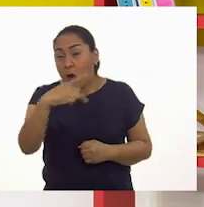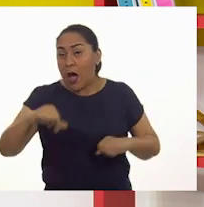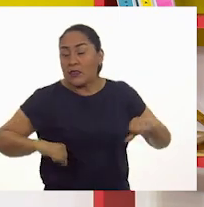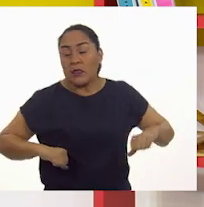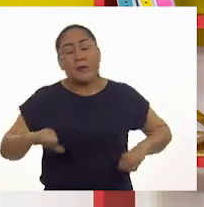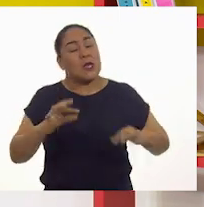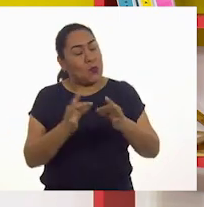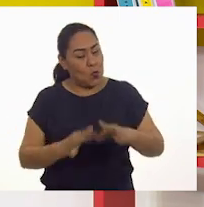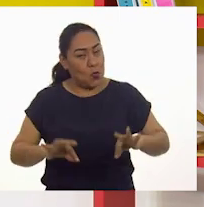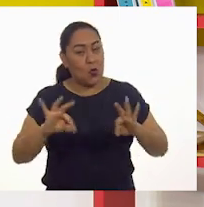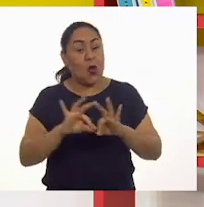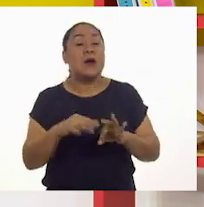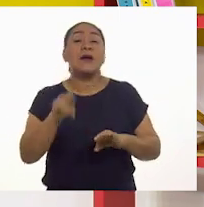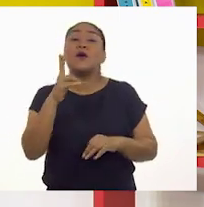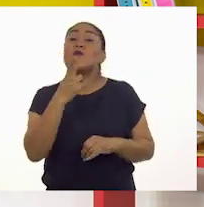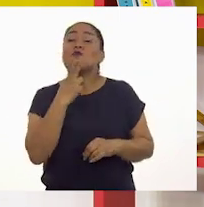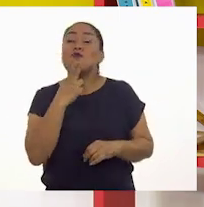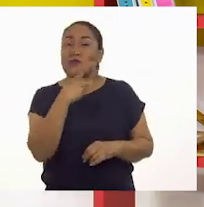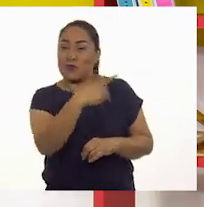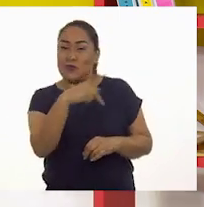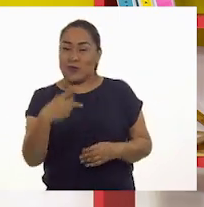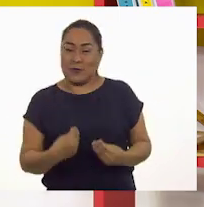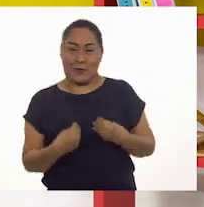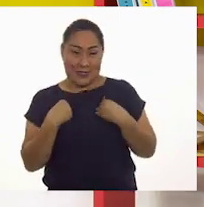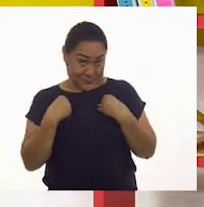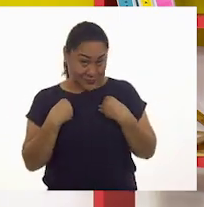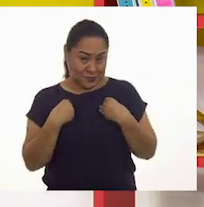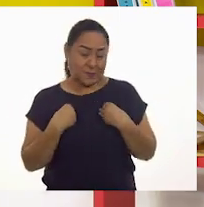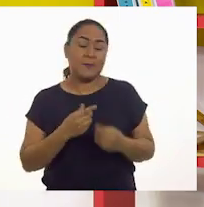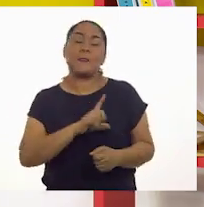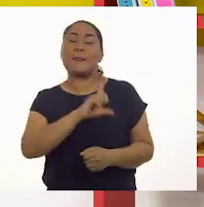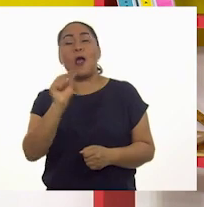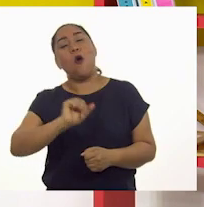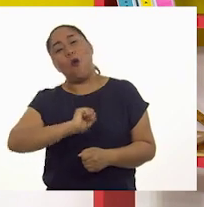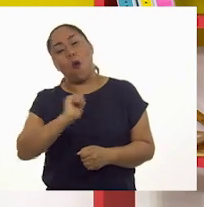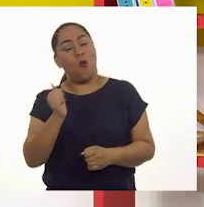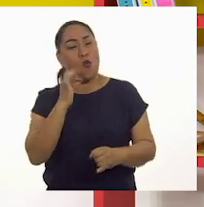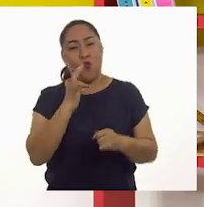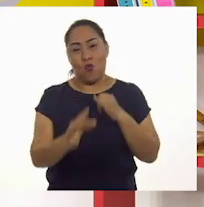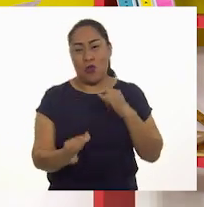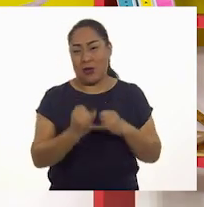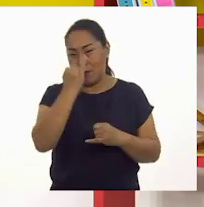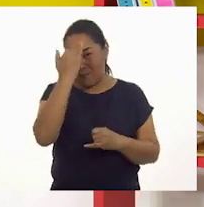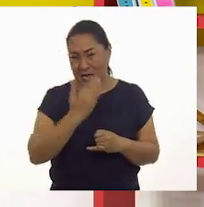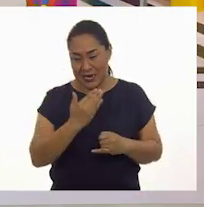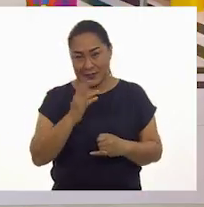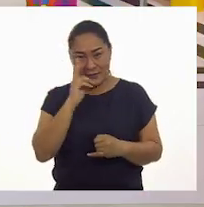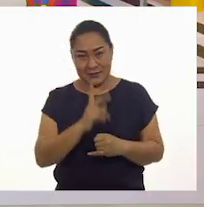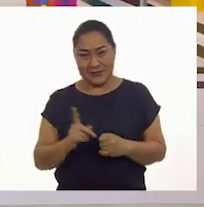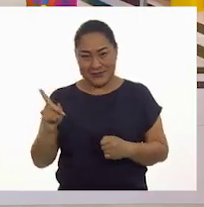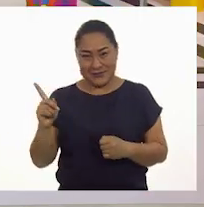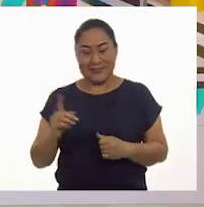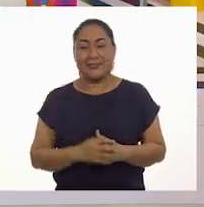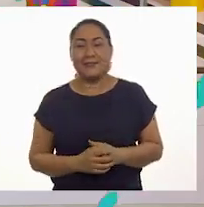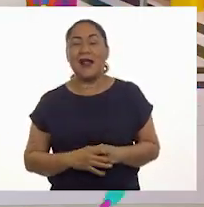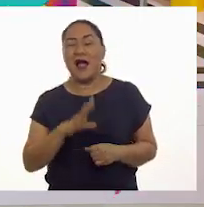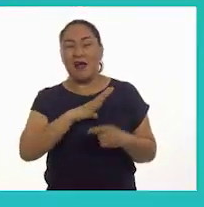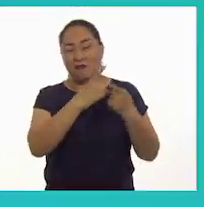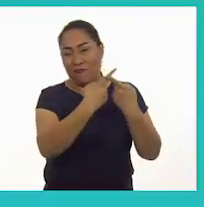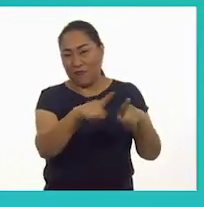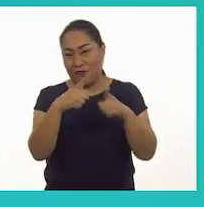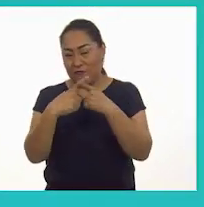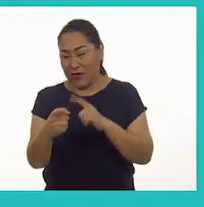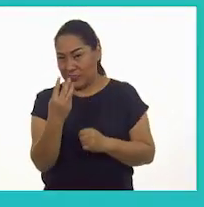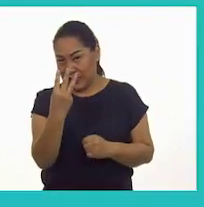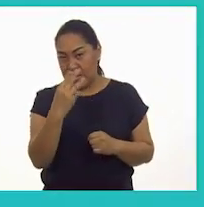cuando sean útiles para nuestra vida. Vamos a continuar con la última imagen que tenemos. Perfecto. Tres diferentes.